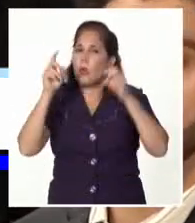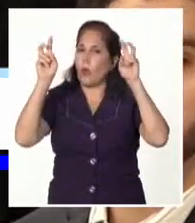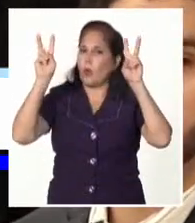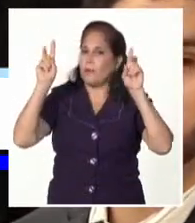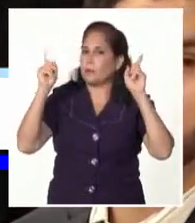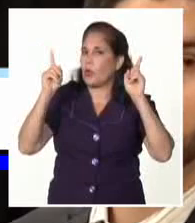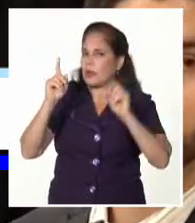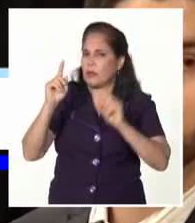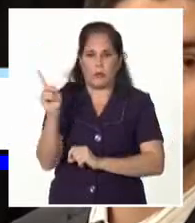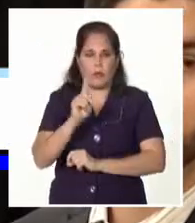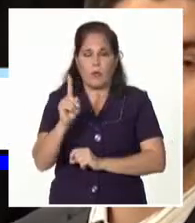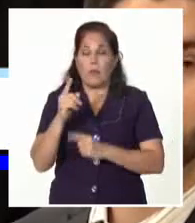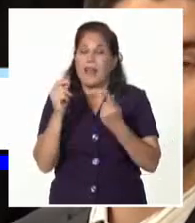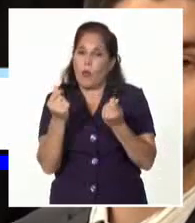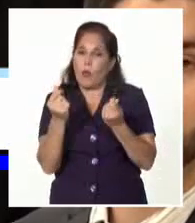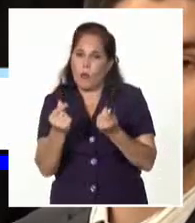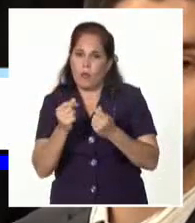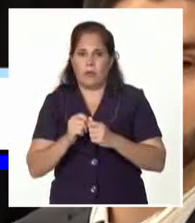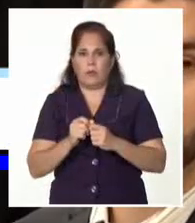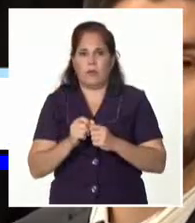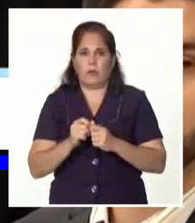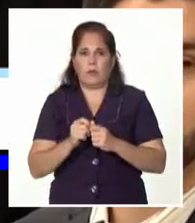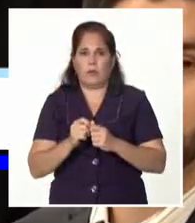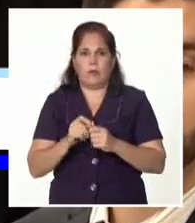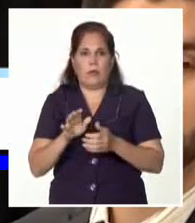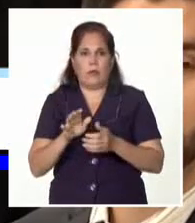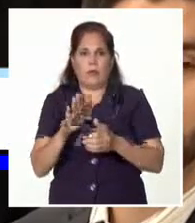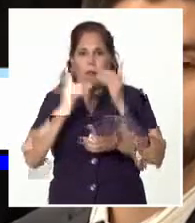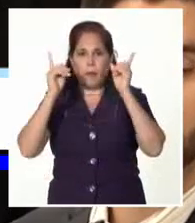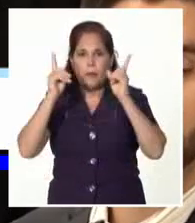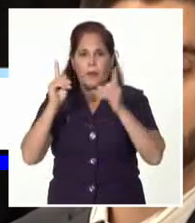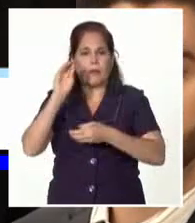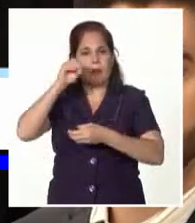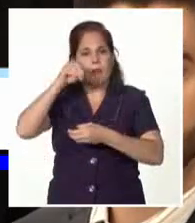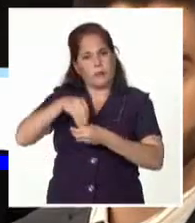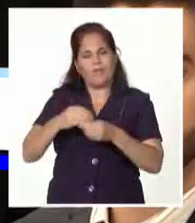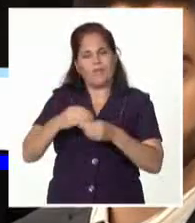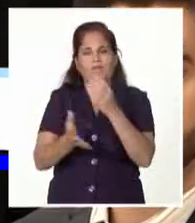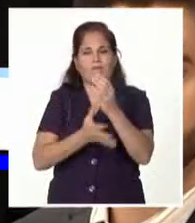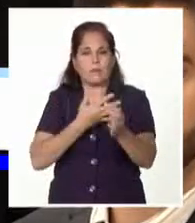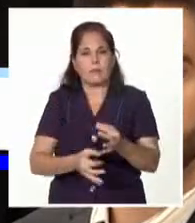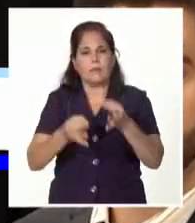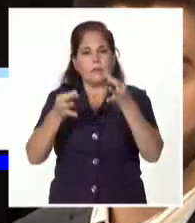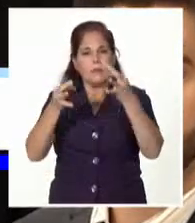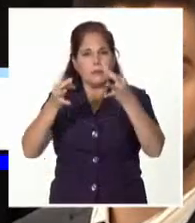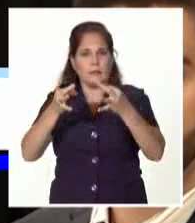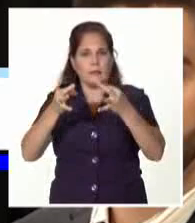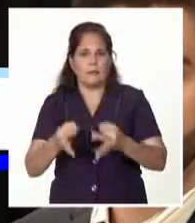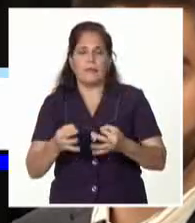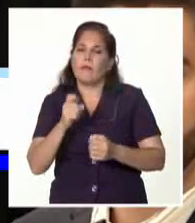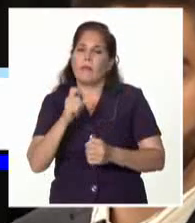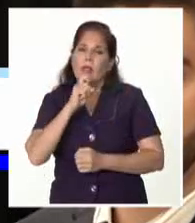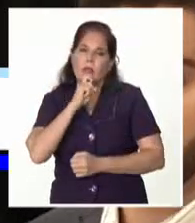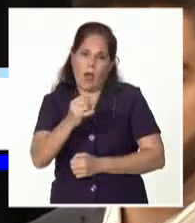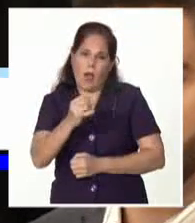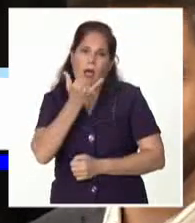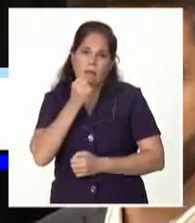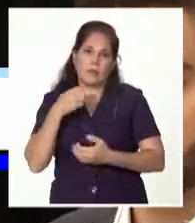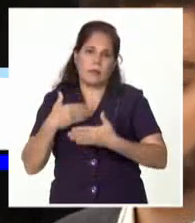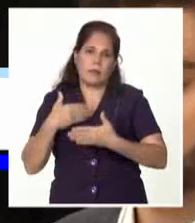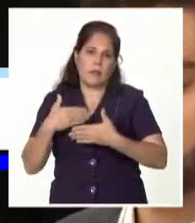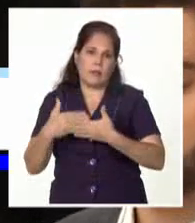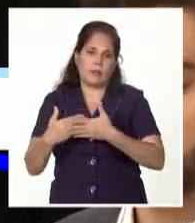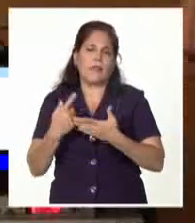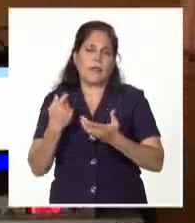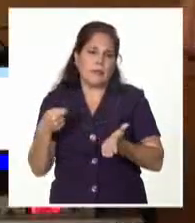Ese es un tema económico que no entra nada a la política, porque de verdad hace mucho daño a las empresas que quieren